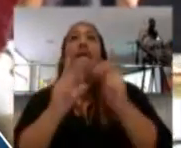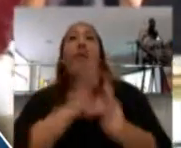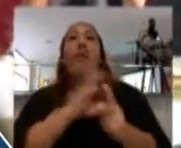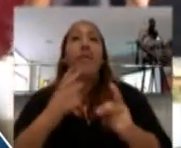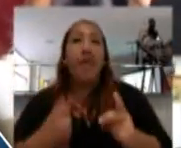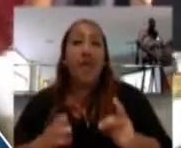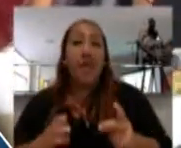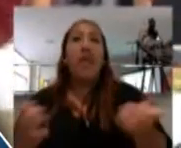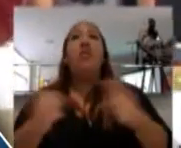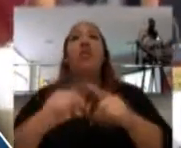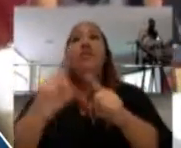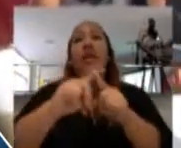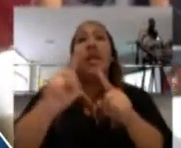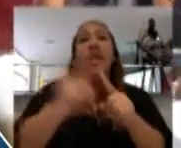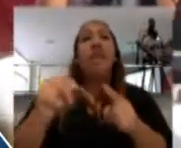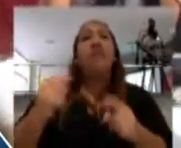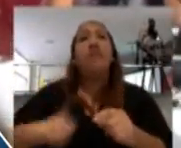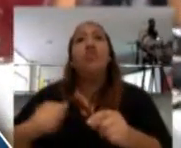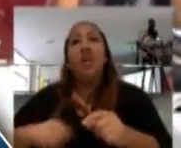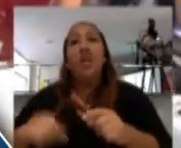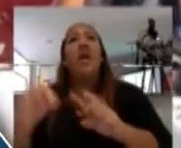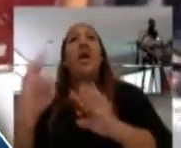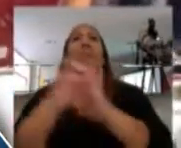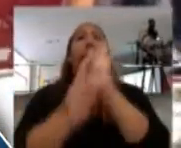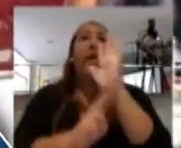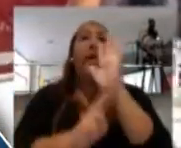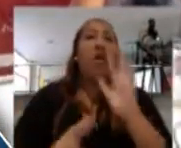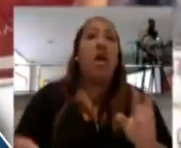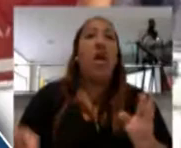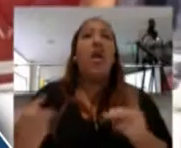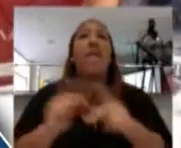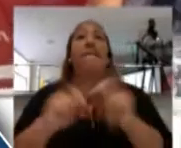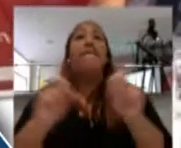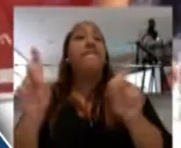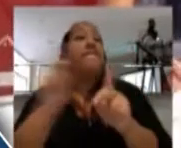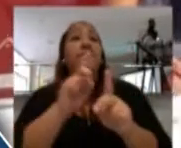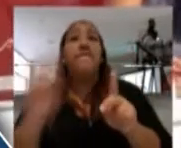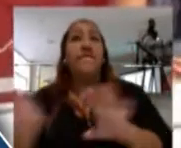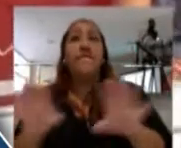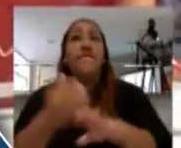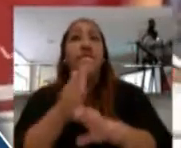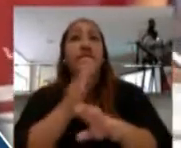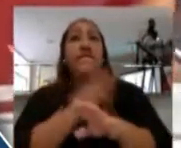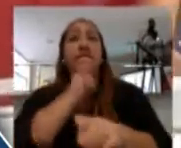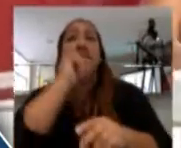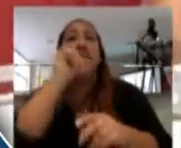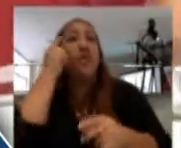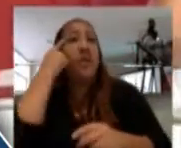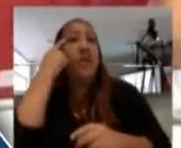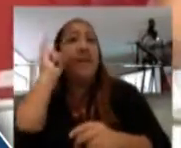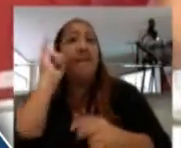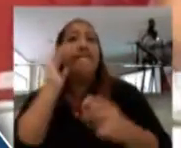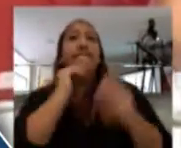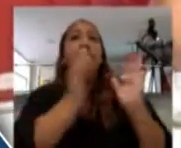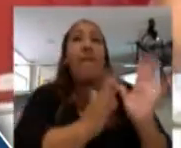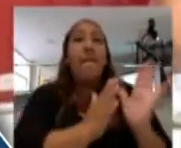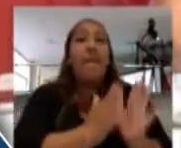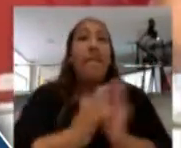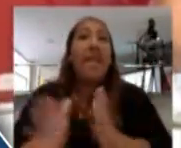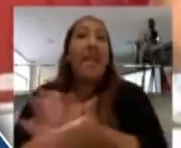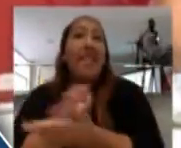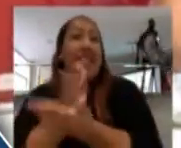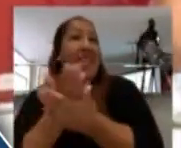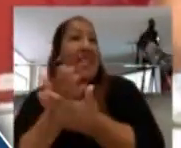locales, los regionales, pero no ha habido una concepción de preparación para